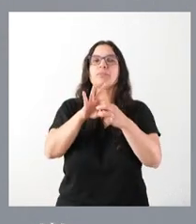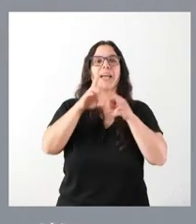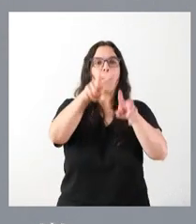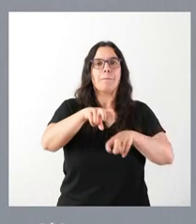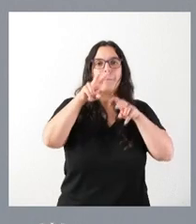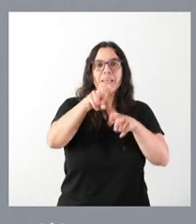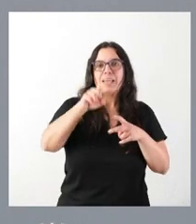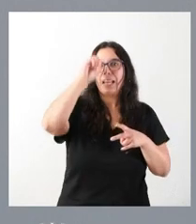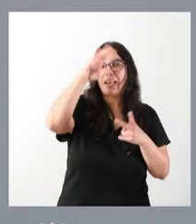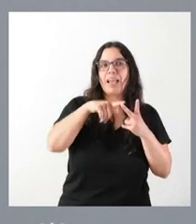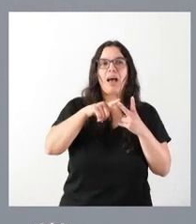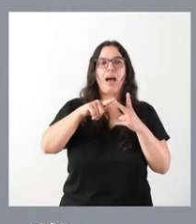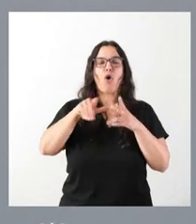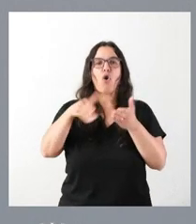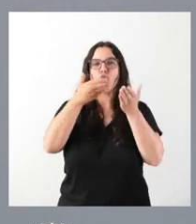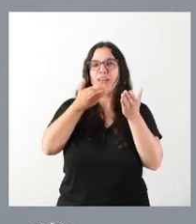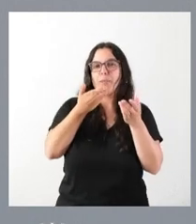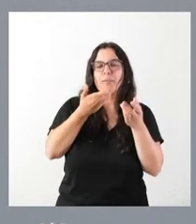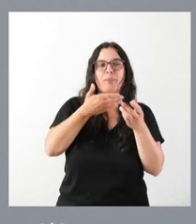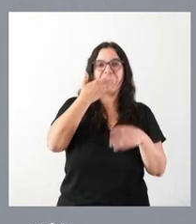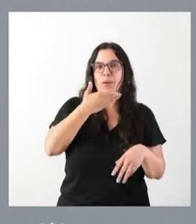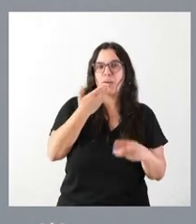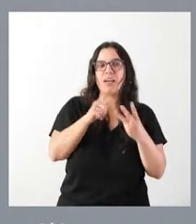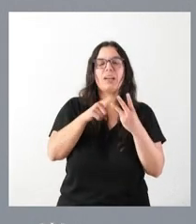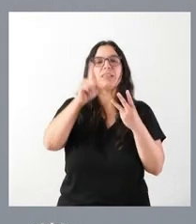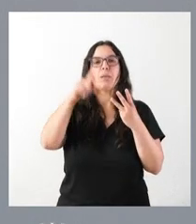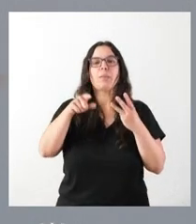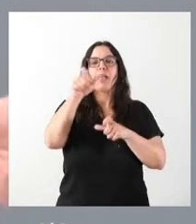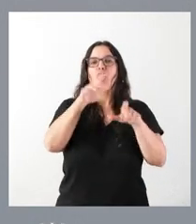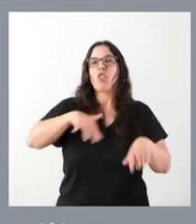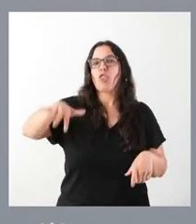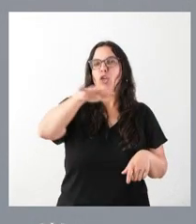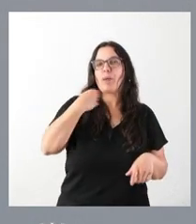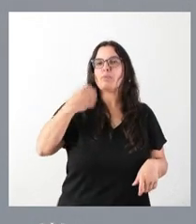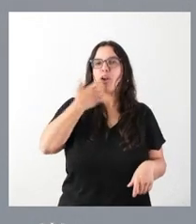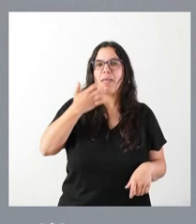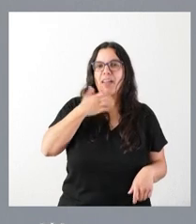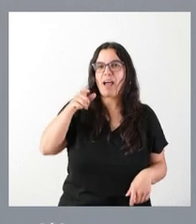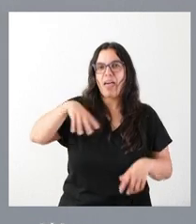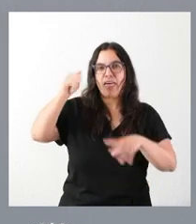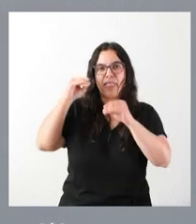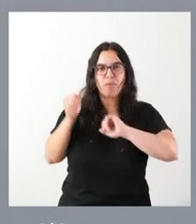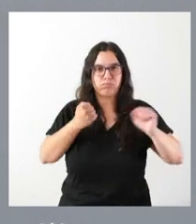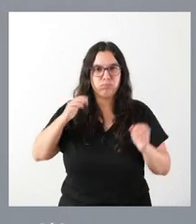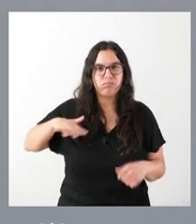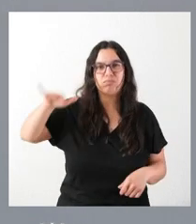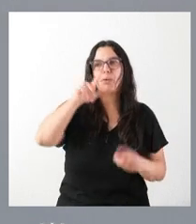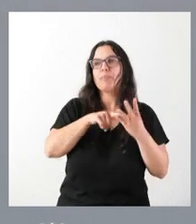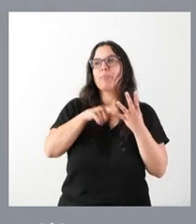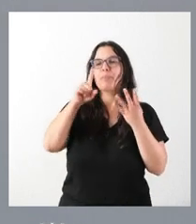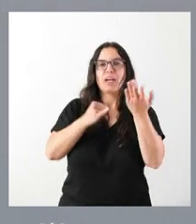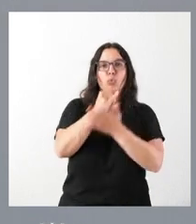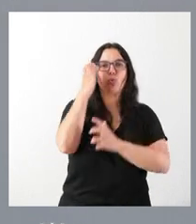o en las térmicas, personas en la zona de Navacerrada, personas en la agricultura o en la ganadería